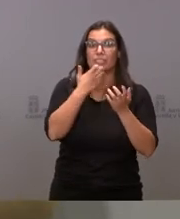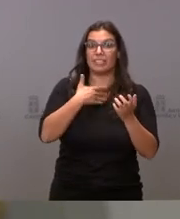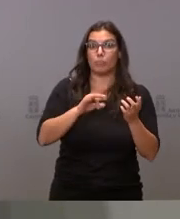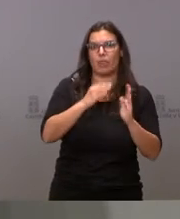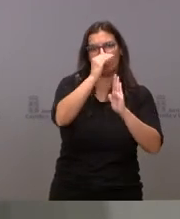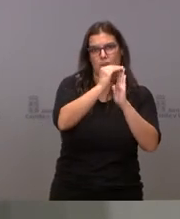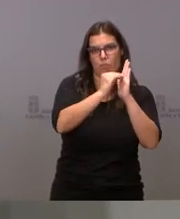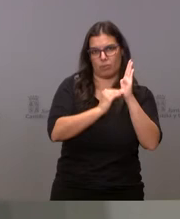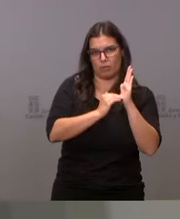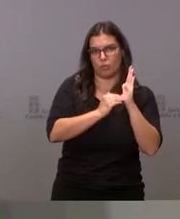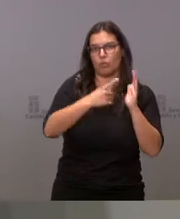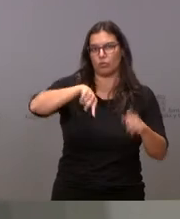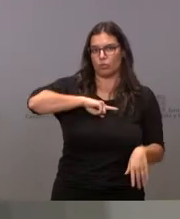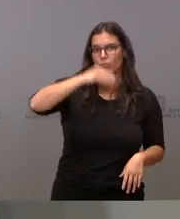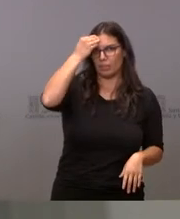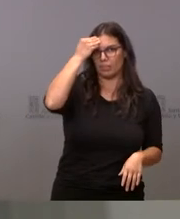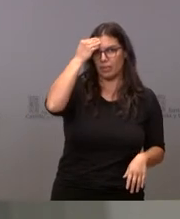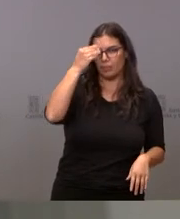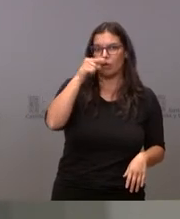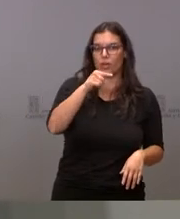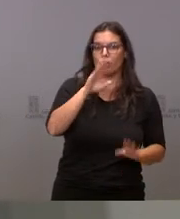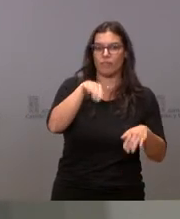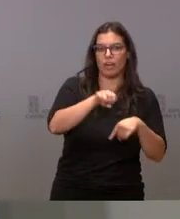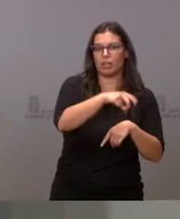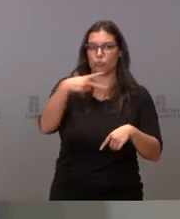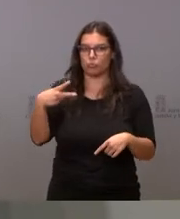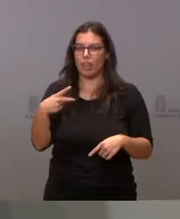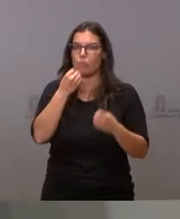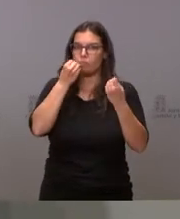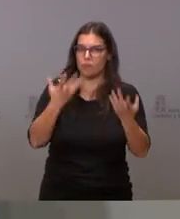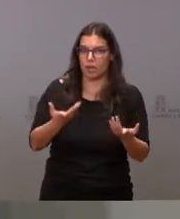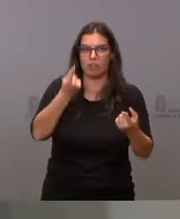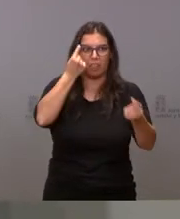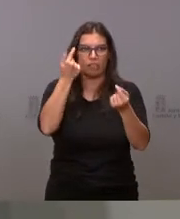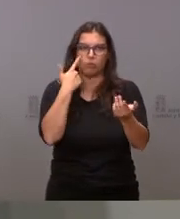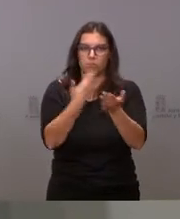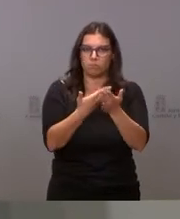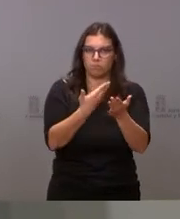posible. Creemos que eso está dando buen resultado. Los números, además, así lo dicen.